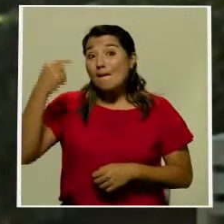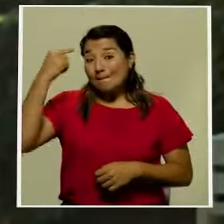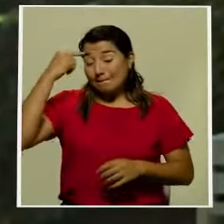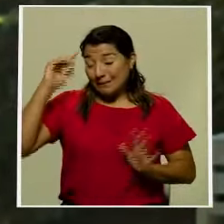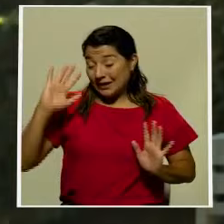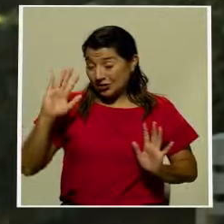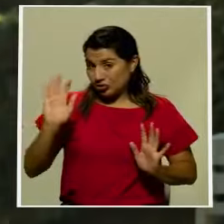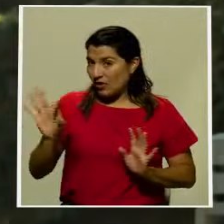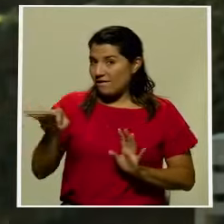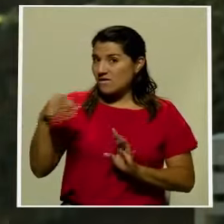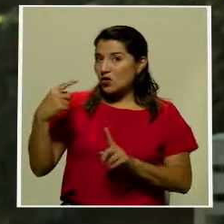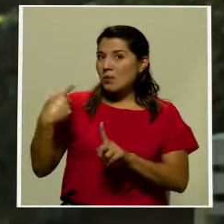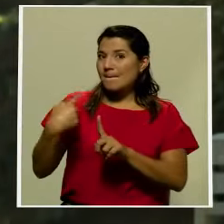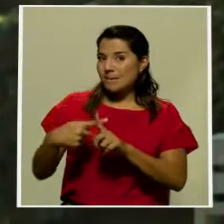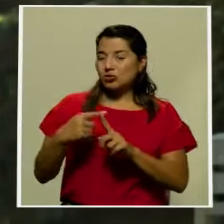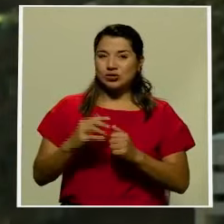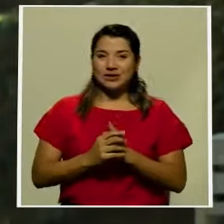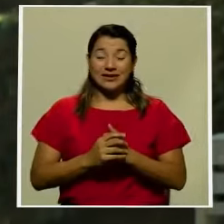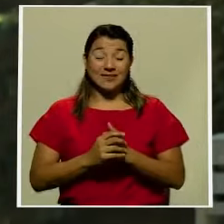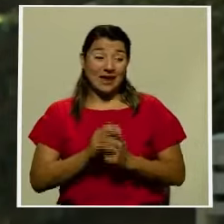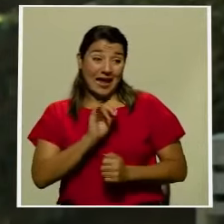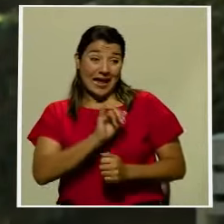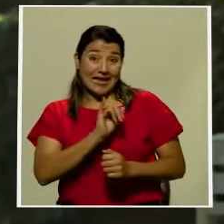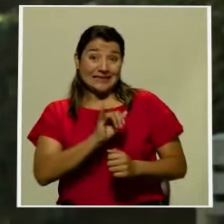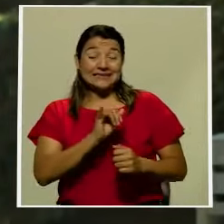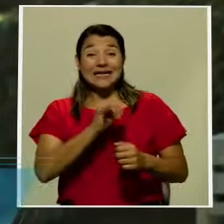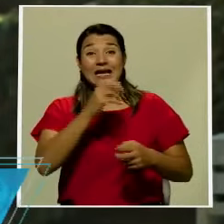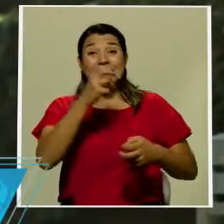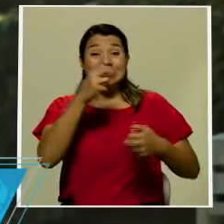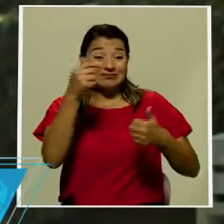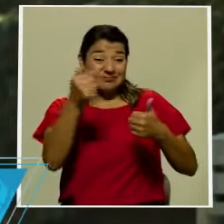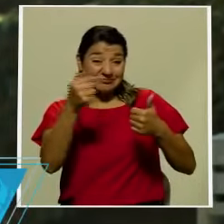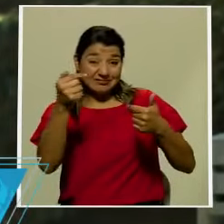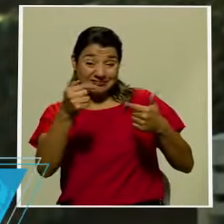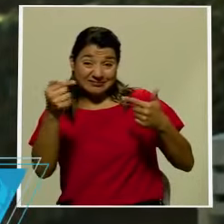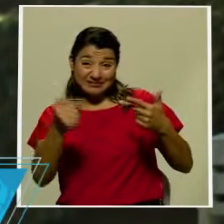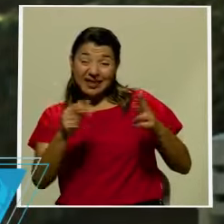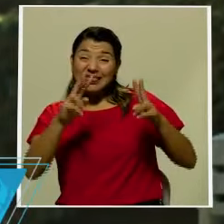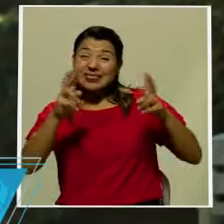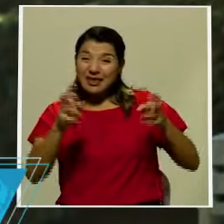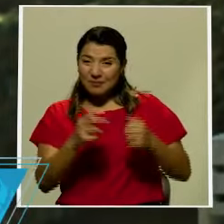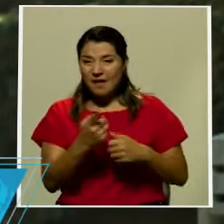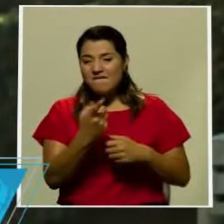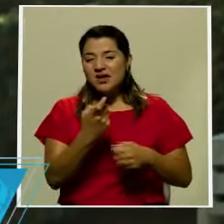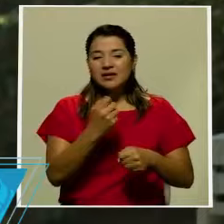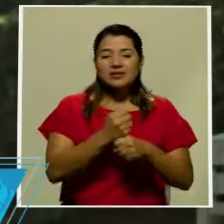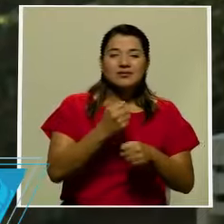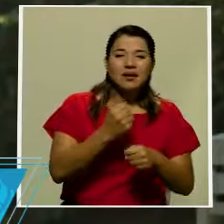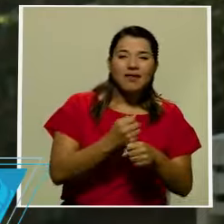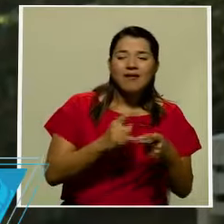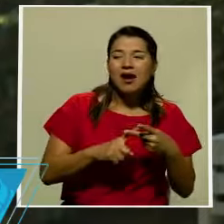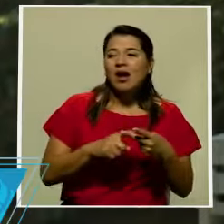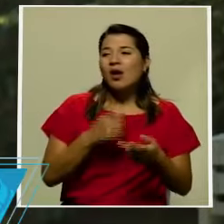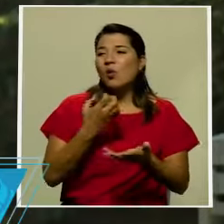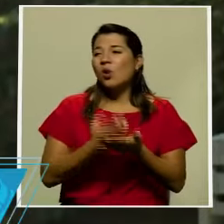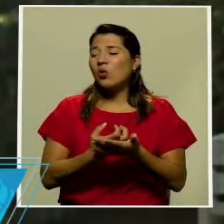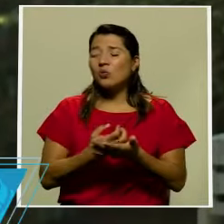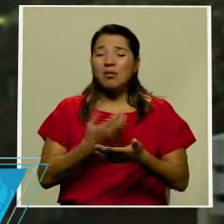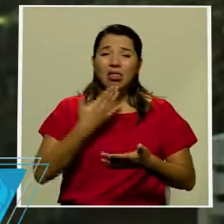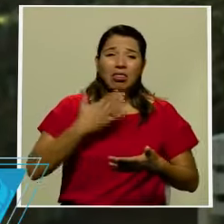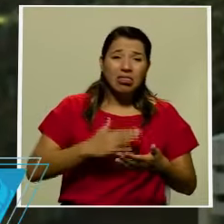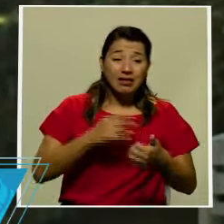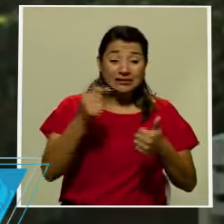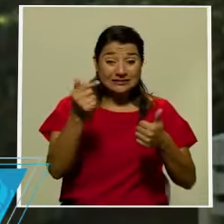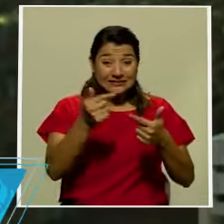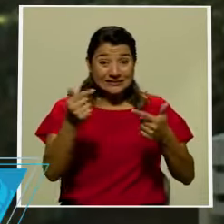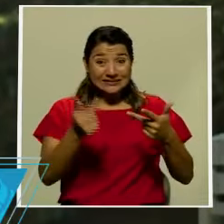esta crisis podría ser o estas crisis juntas podrían servir de oportunidad para los partidos políticos y